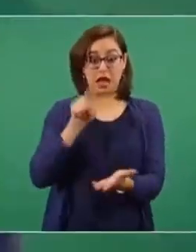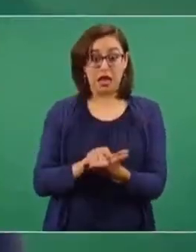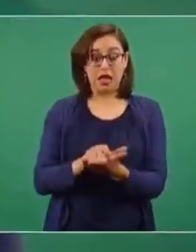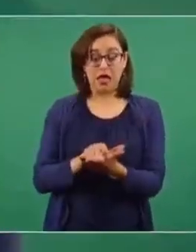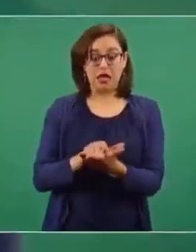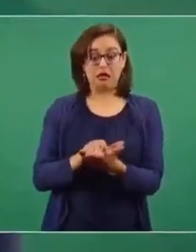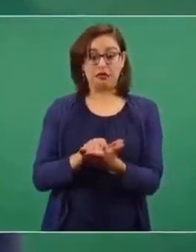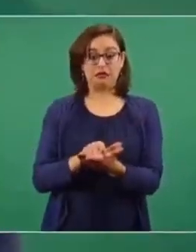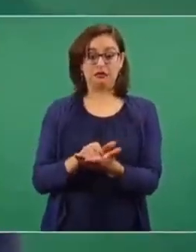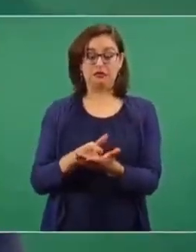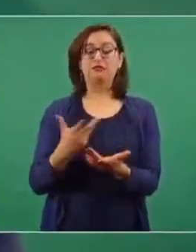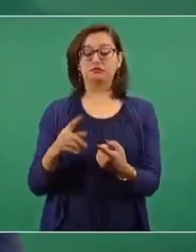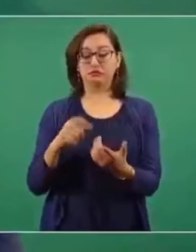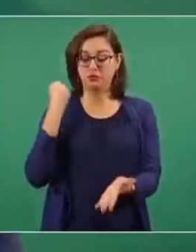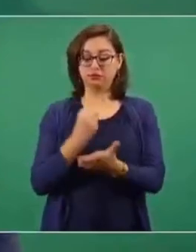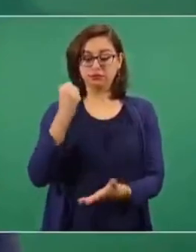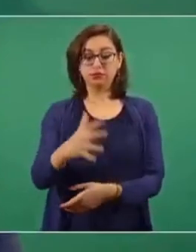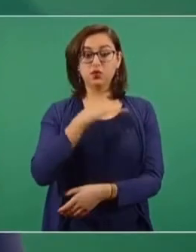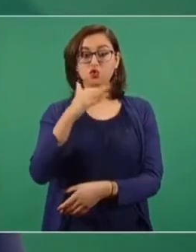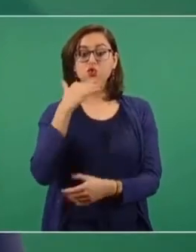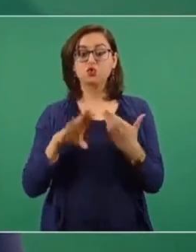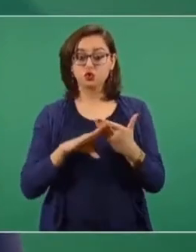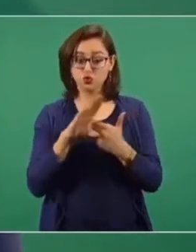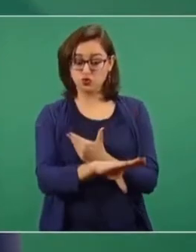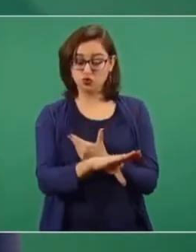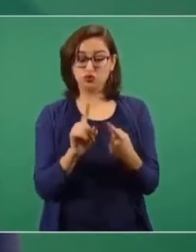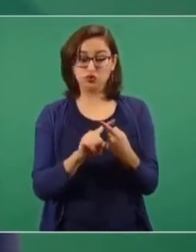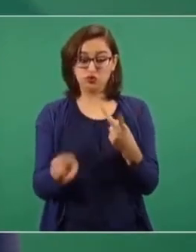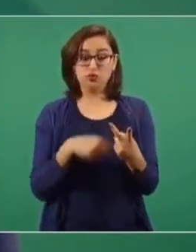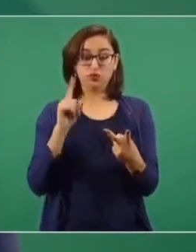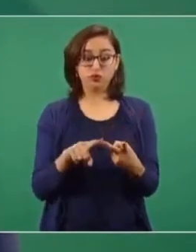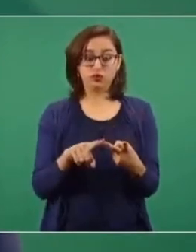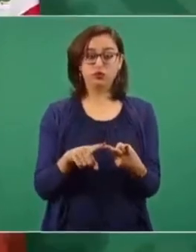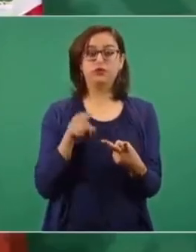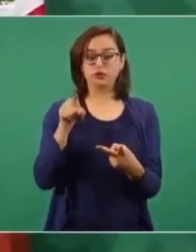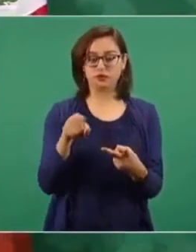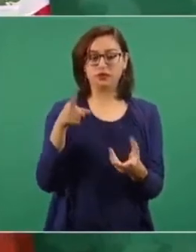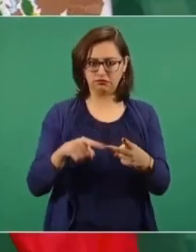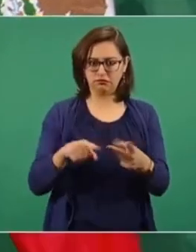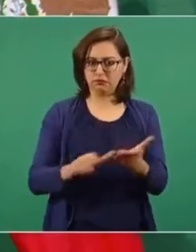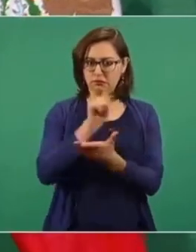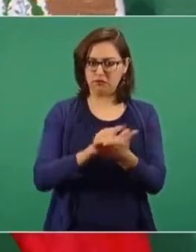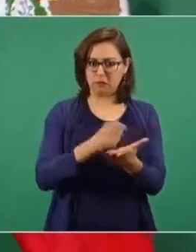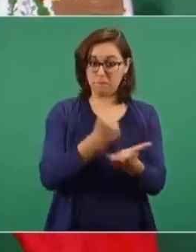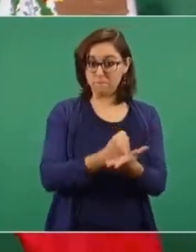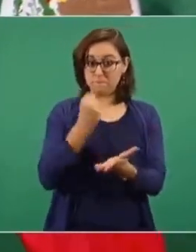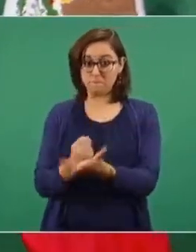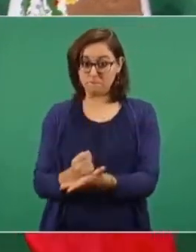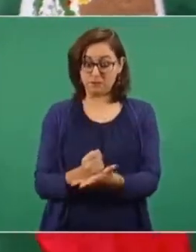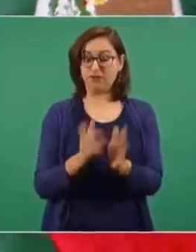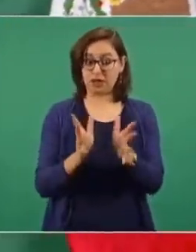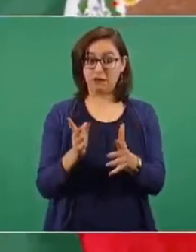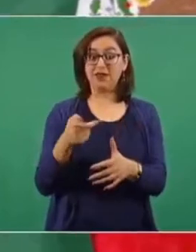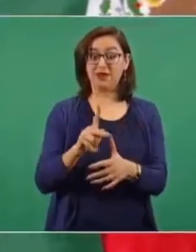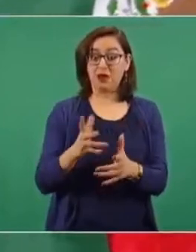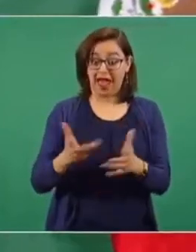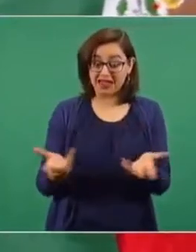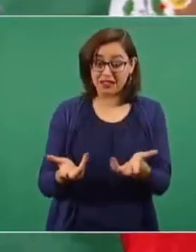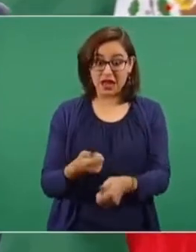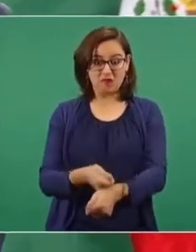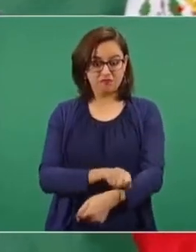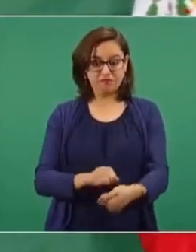combatir la corrupción en el Poder Judicial, para combatir el nepotismo en el Poder Judicial y para llevarlas a la práctica se requiere